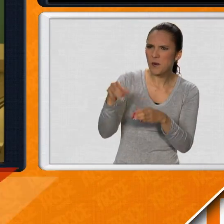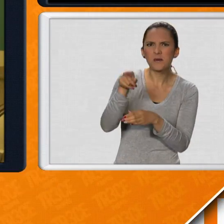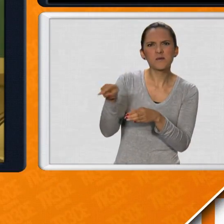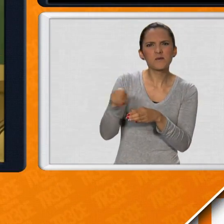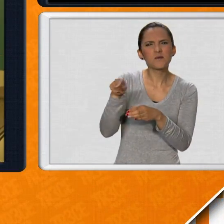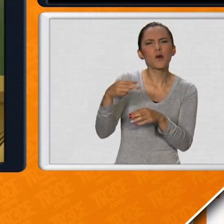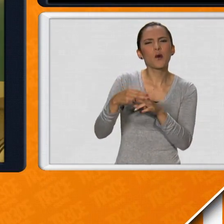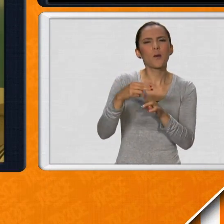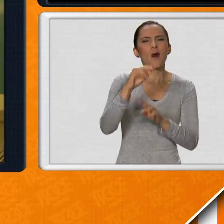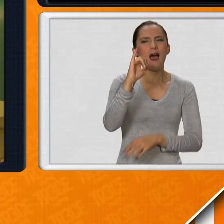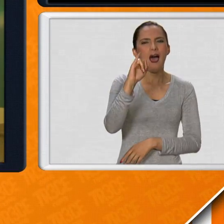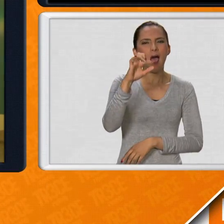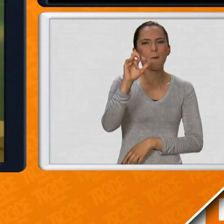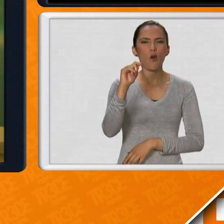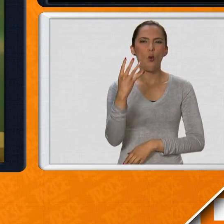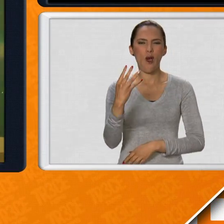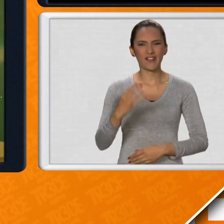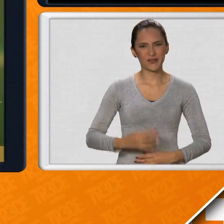que es el I2-4.